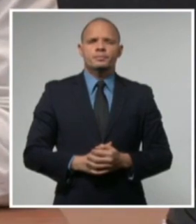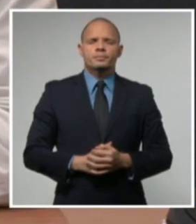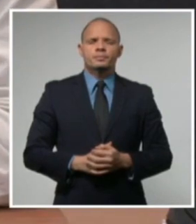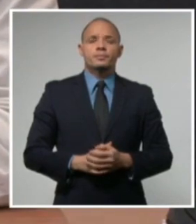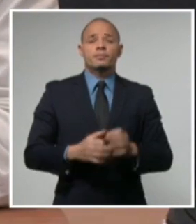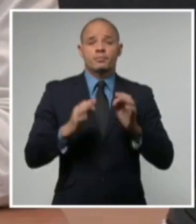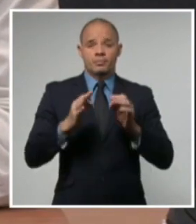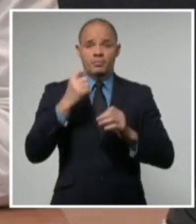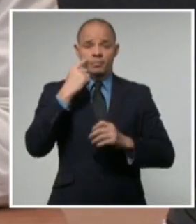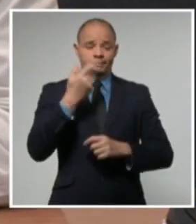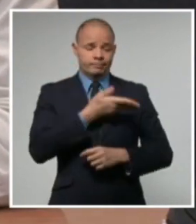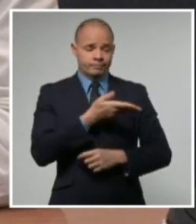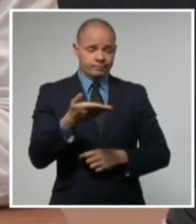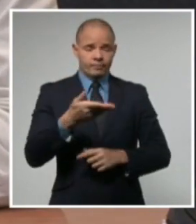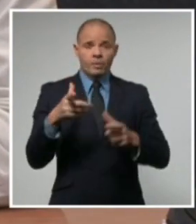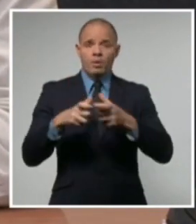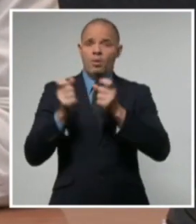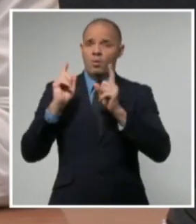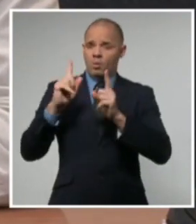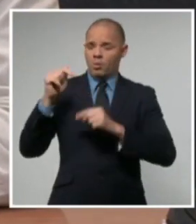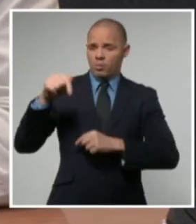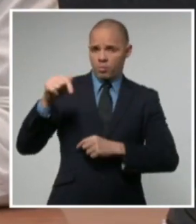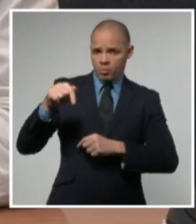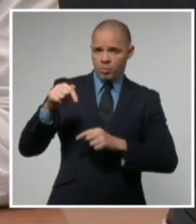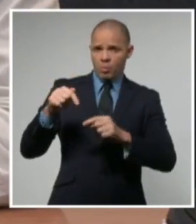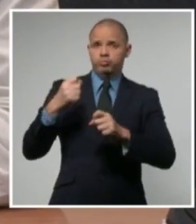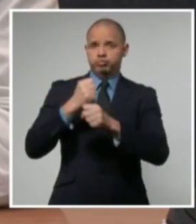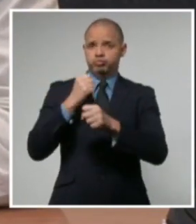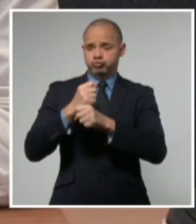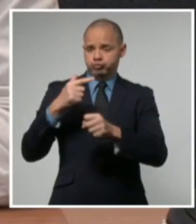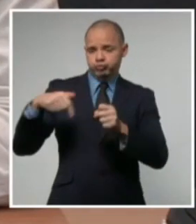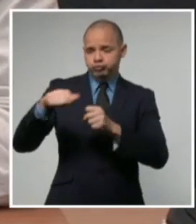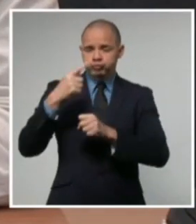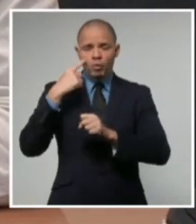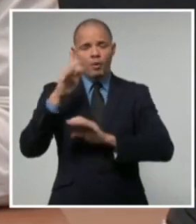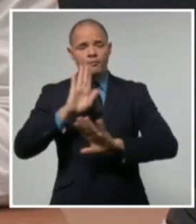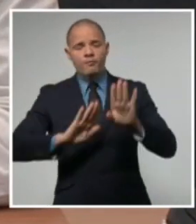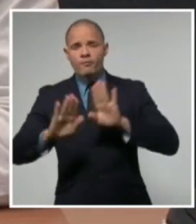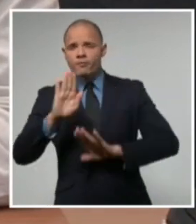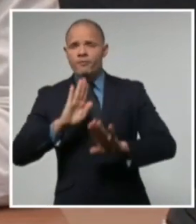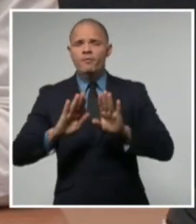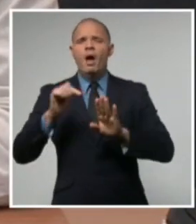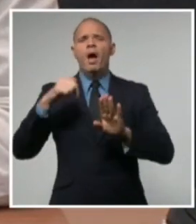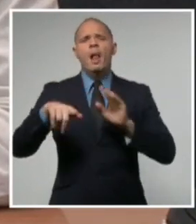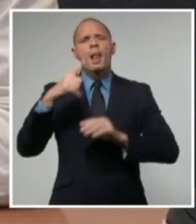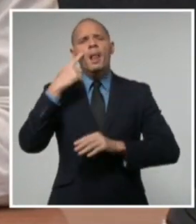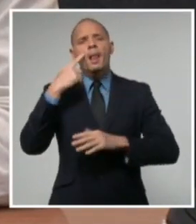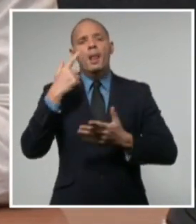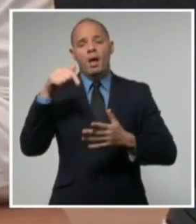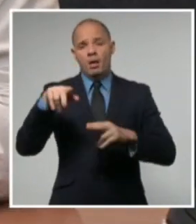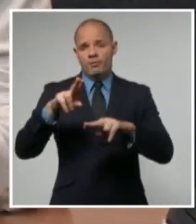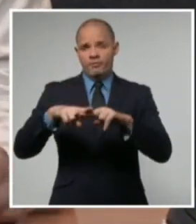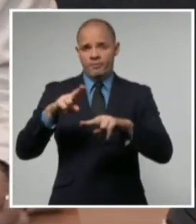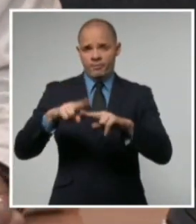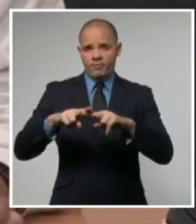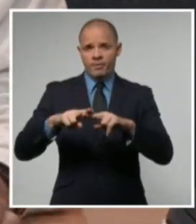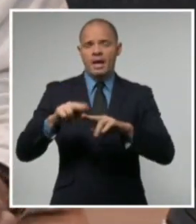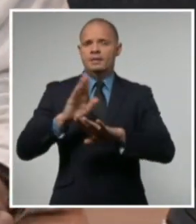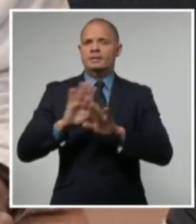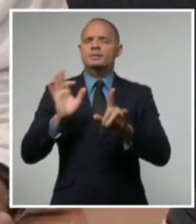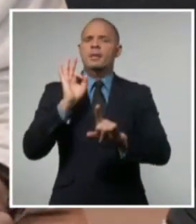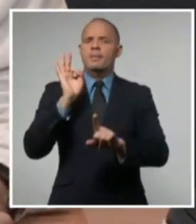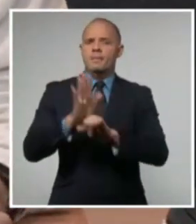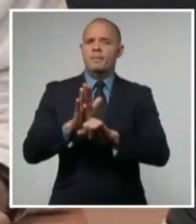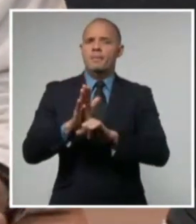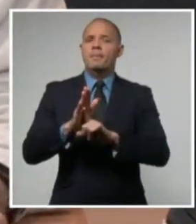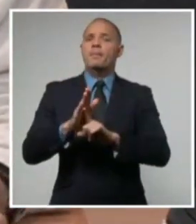cumplimiento de los indicadores permiten autorizar el inicio en La Habana de la primera etapa